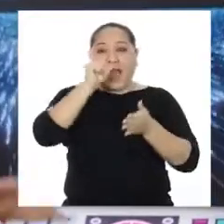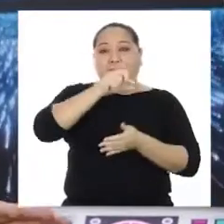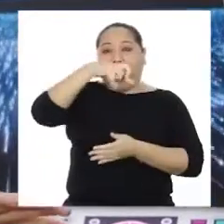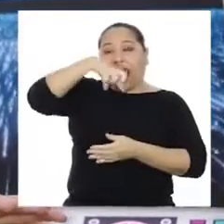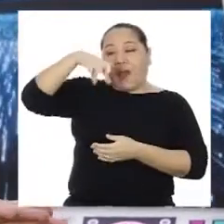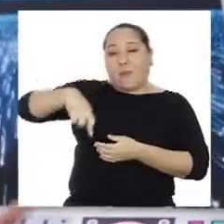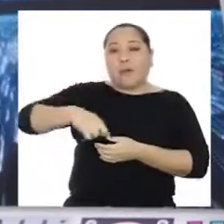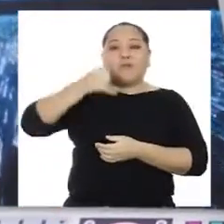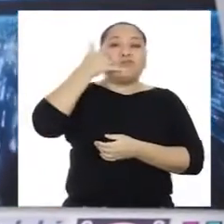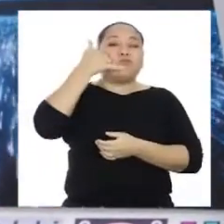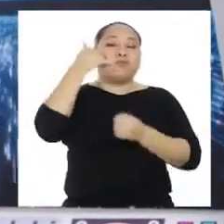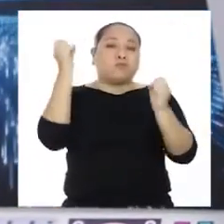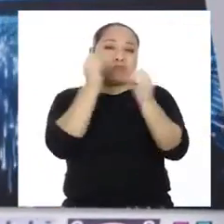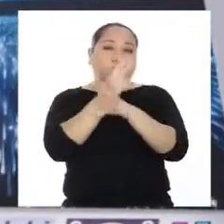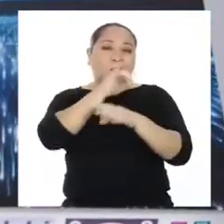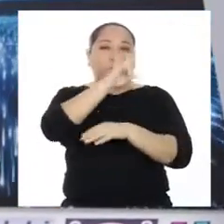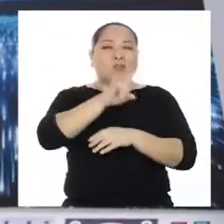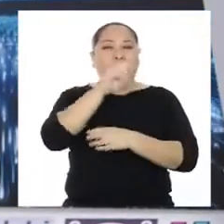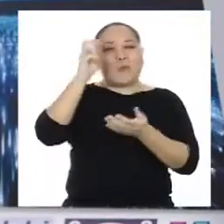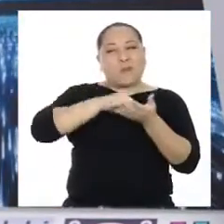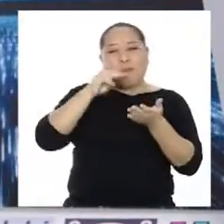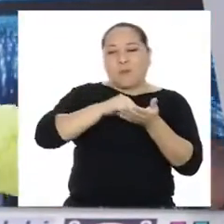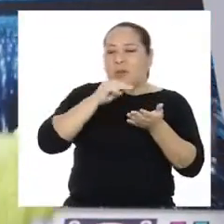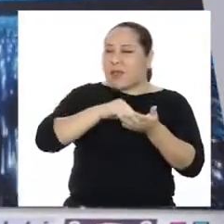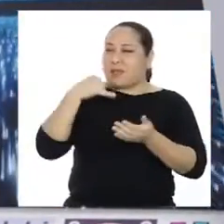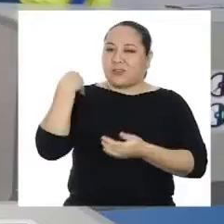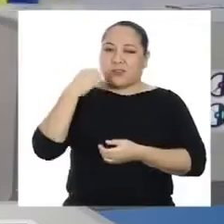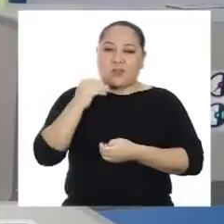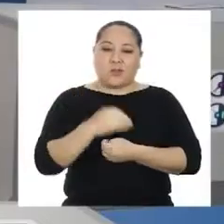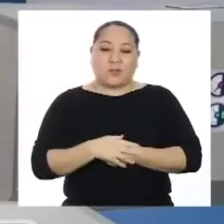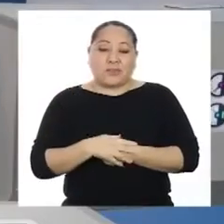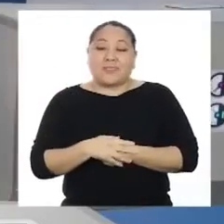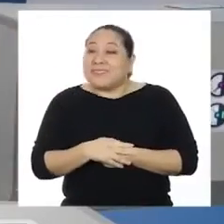para videollamadas más utilizado por los jóvenes.